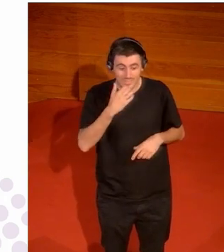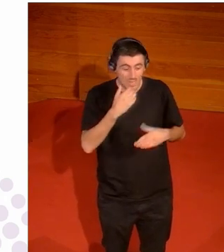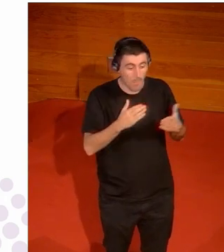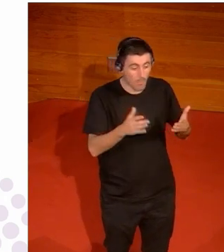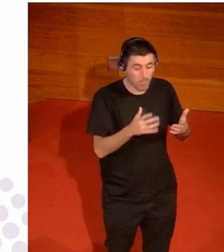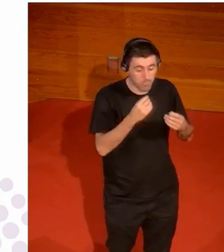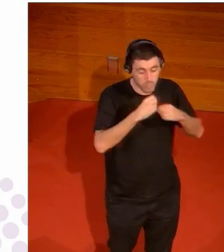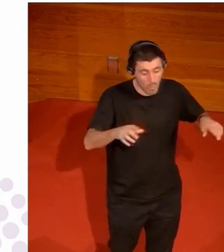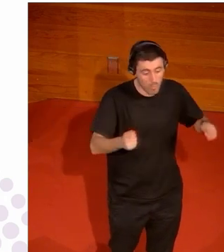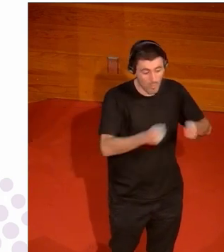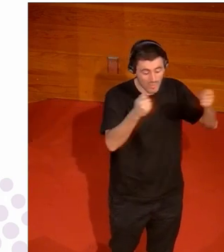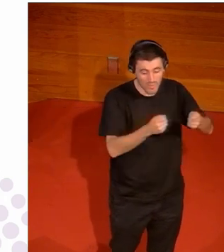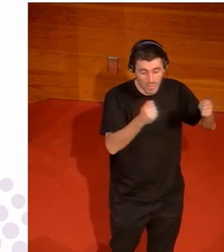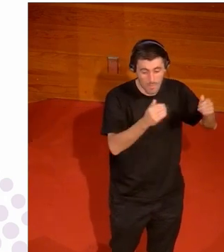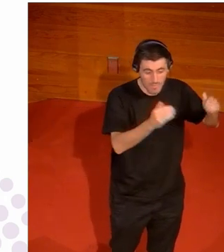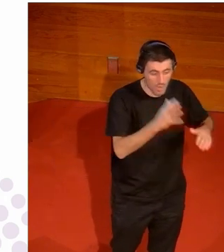mira yo